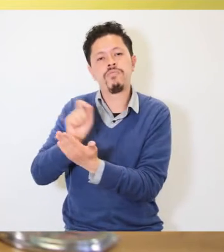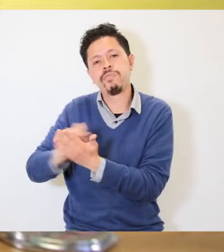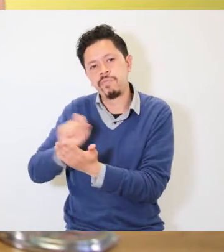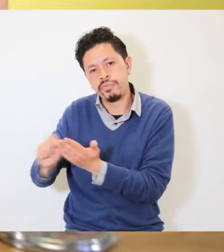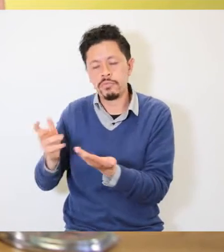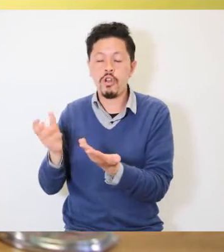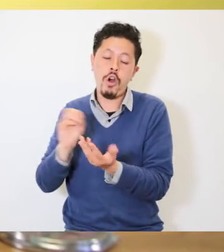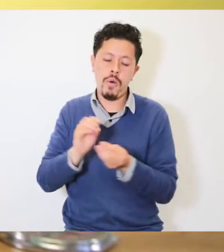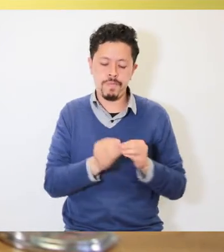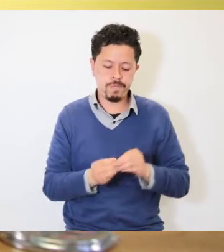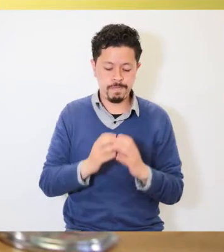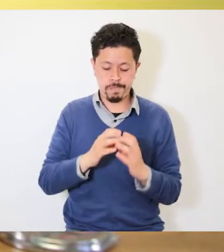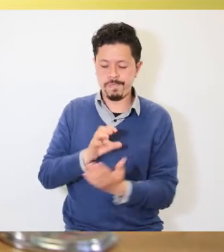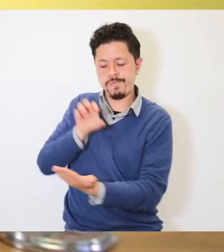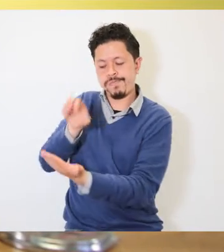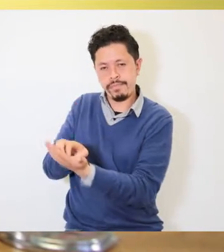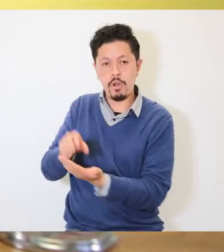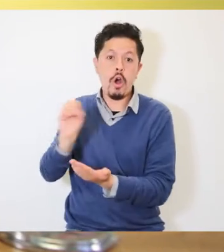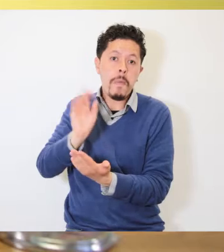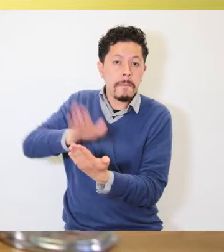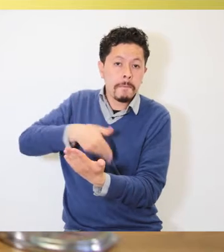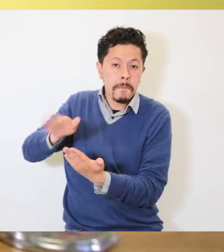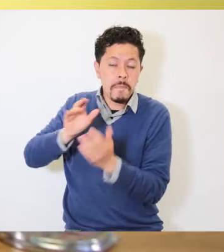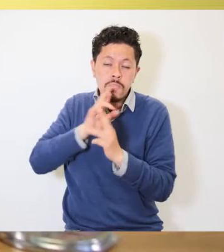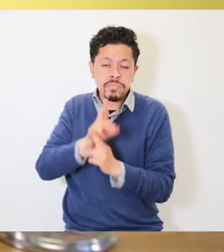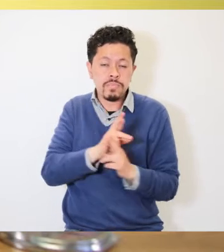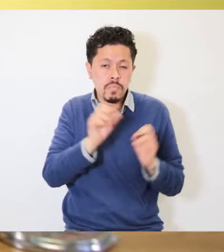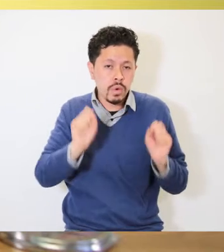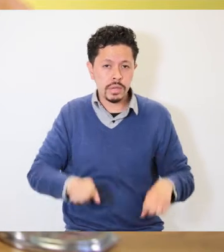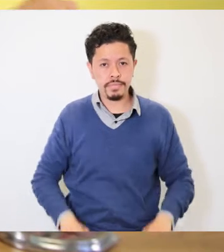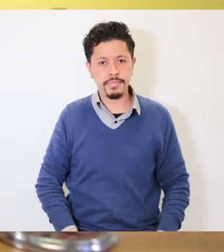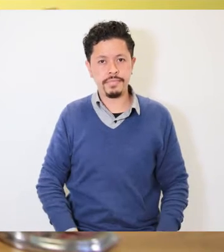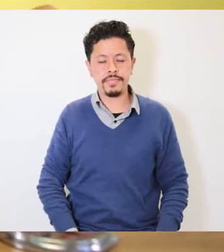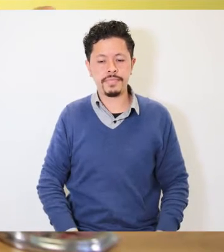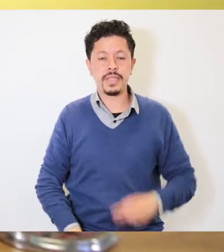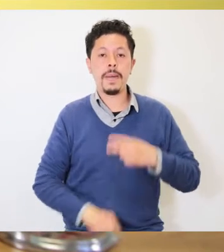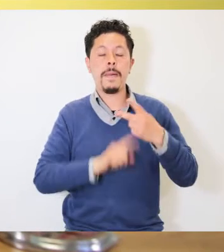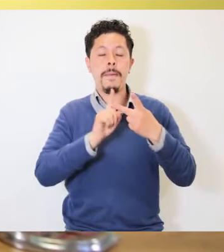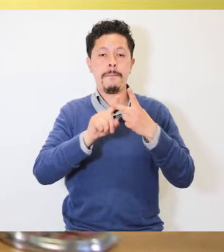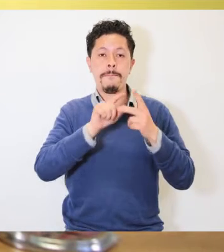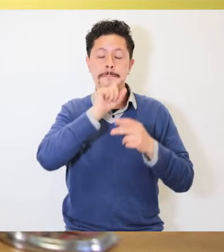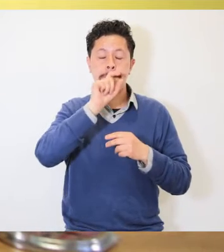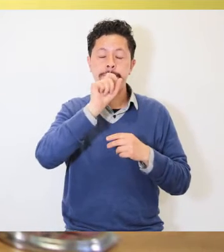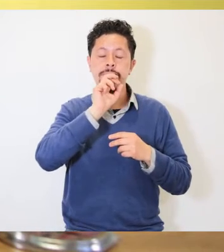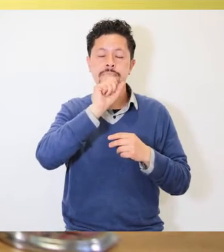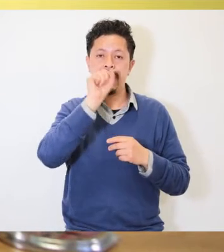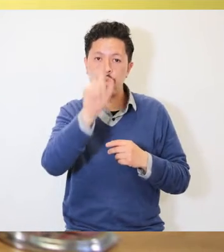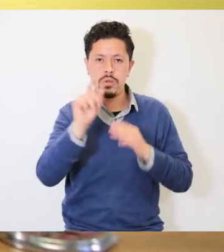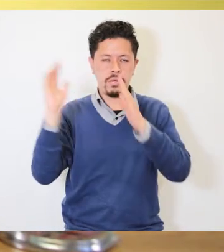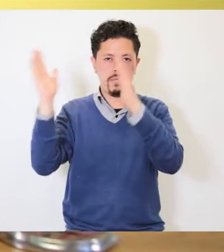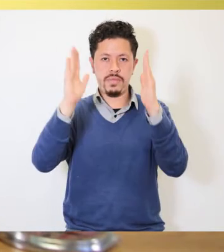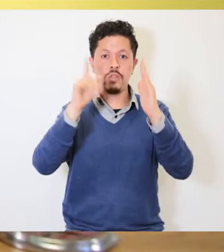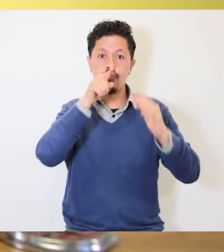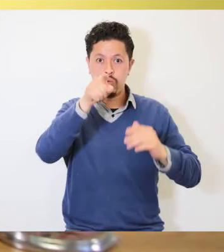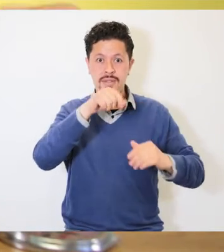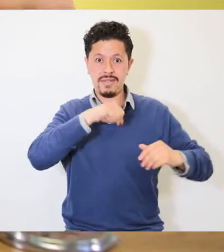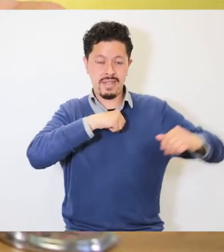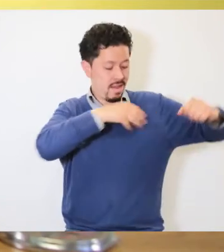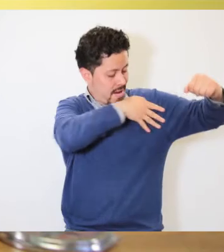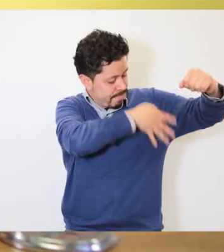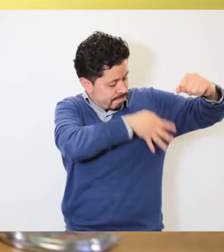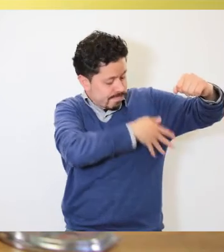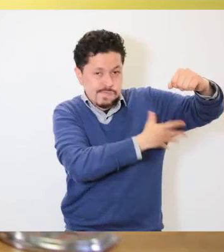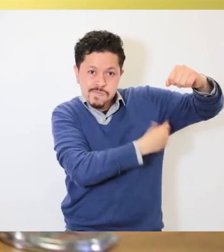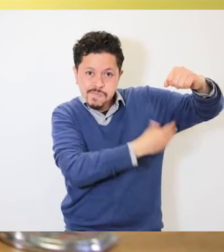escribir, puedes moldear o también puedes pintar. La segunda pregunta es ¿tengo o no tengo vello en las axilas?